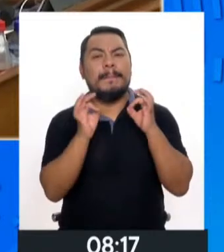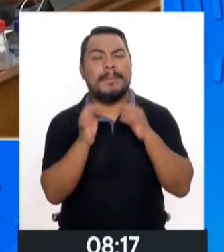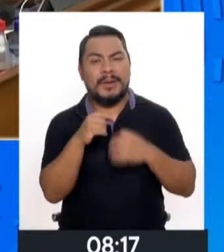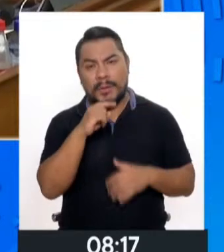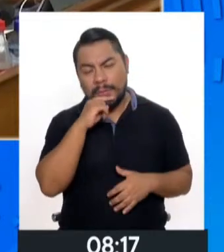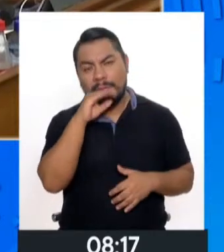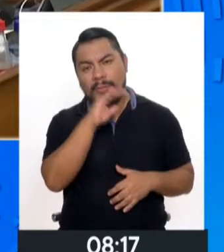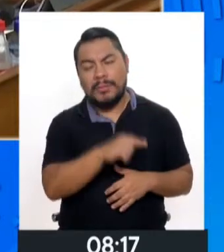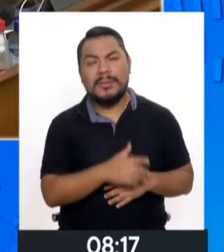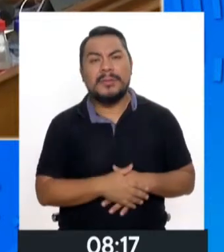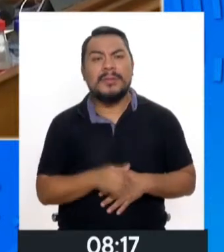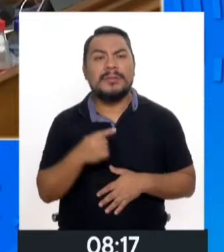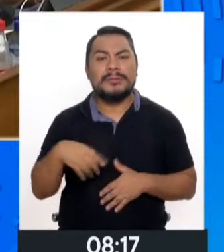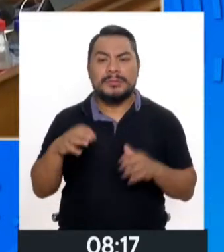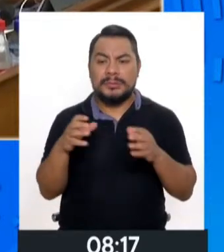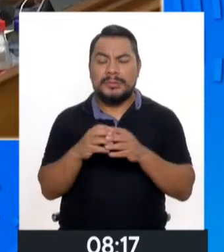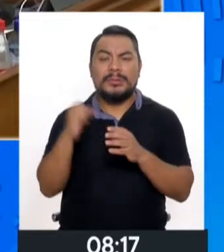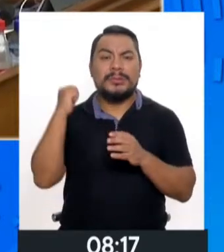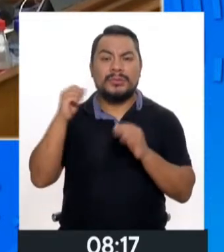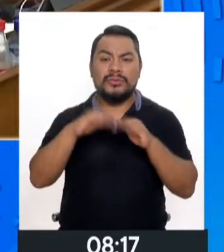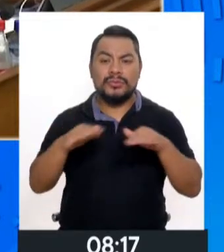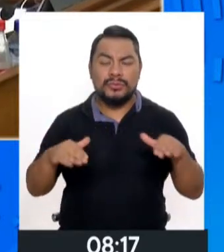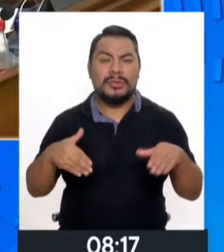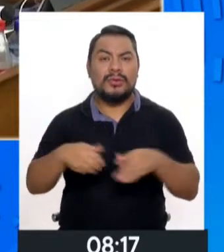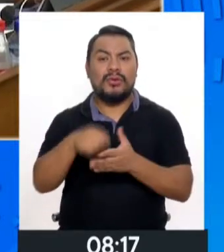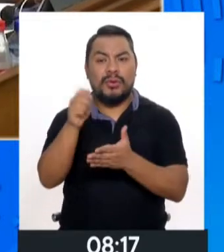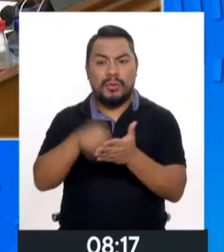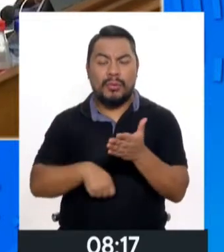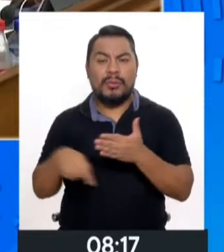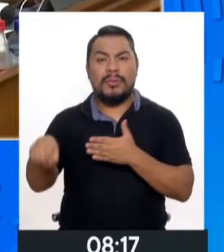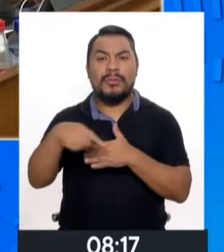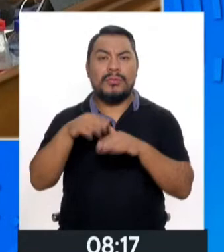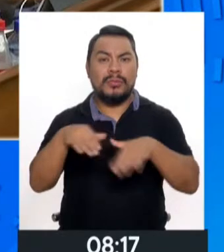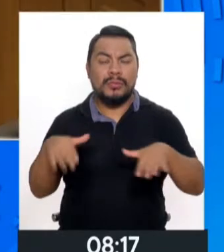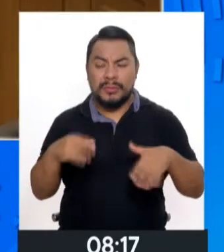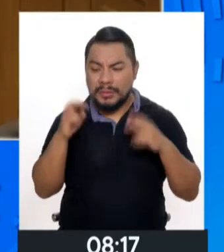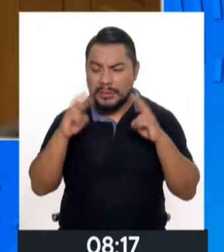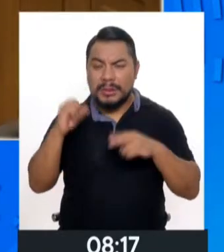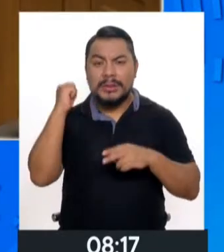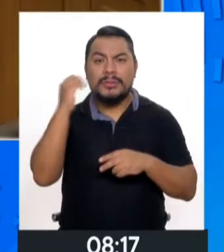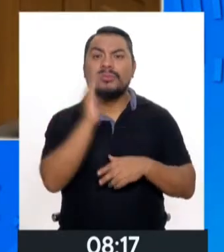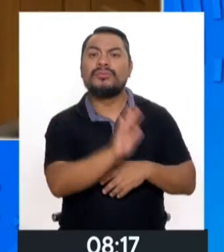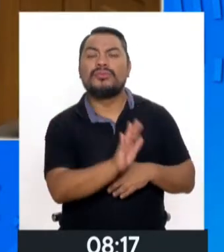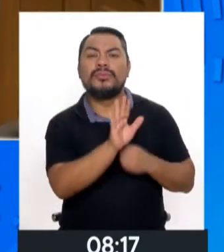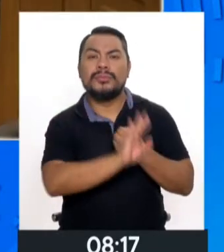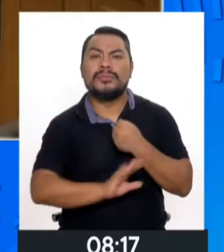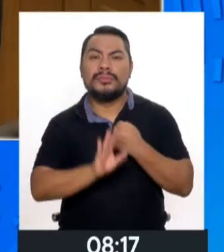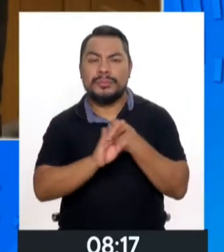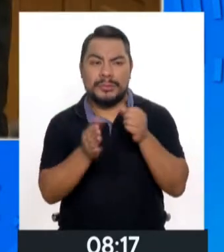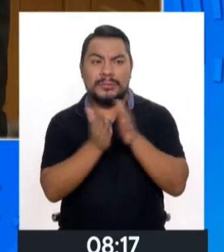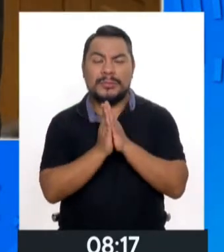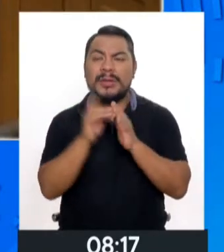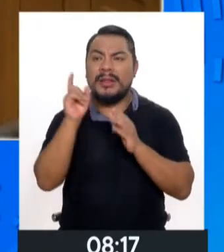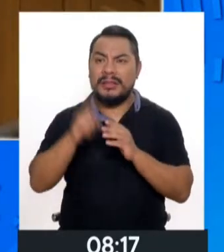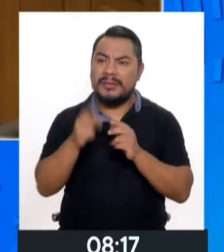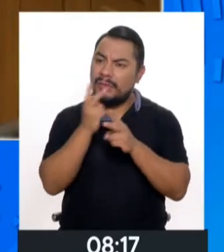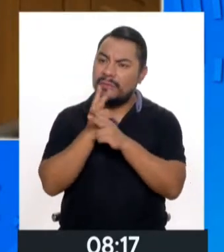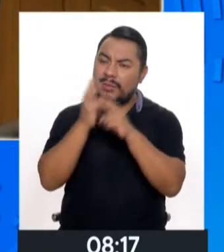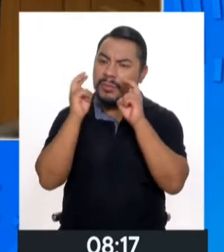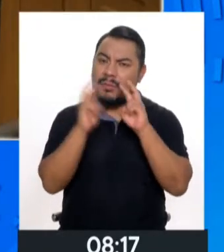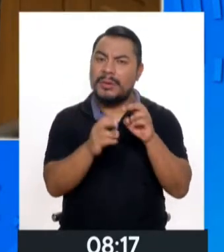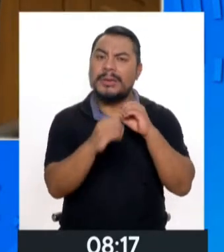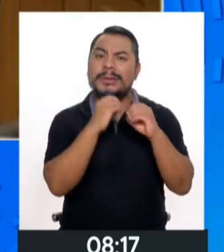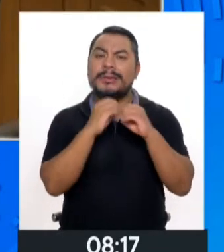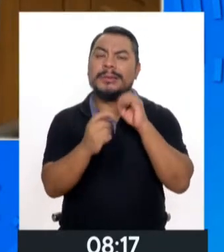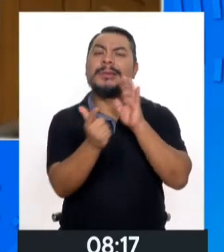la Comisión de Derechos de los Niños, la Convención, nuestro ordenamiento legal, nos pide realmente que podamos corregir